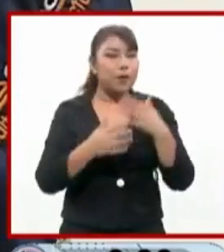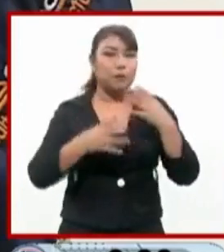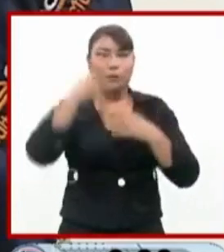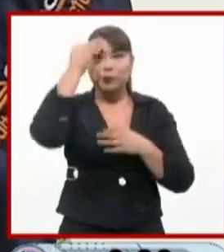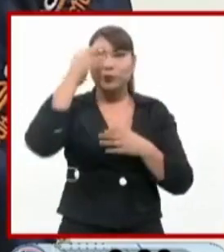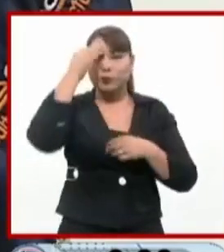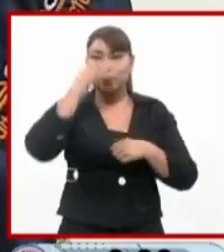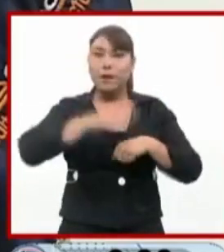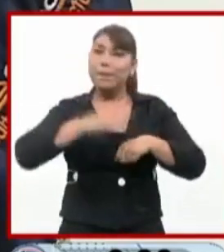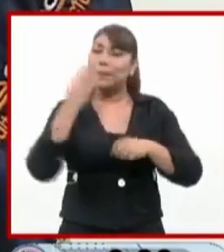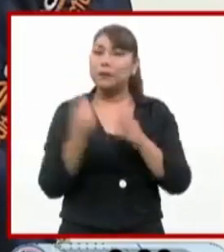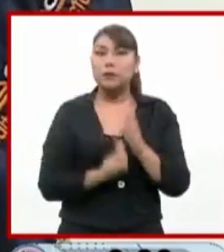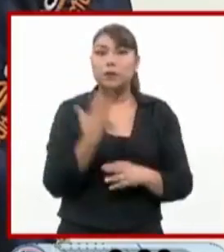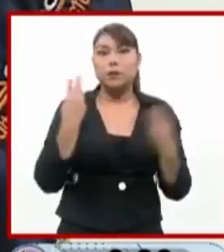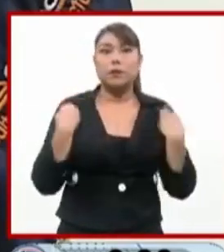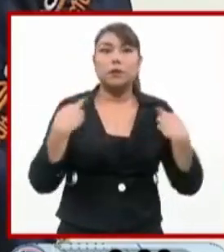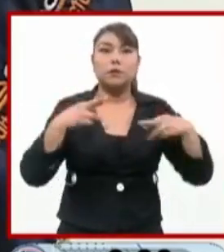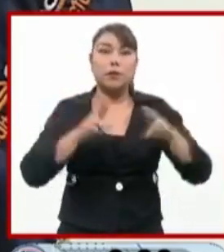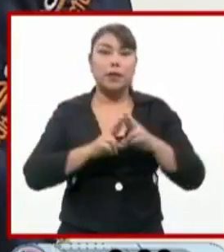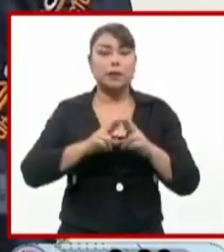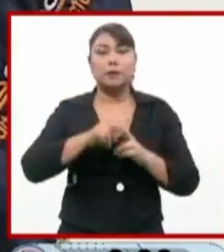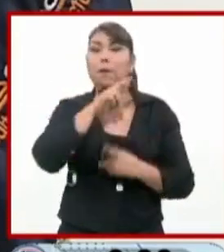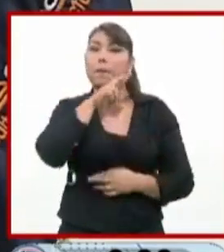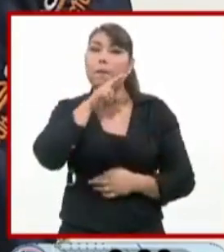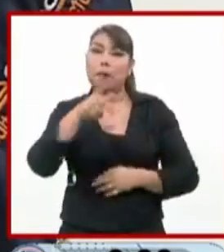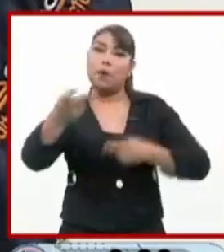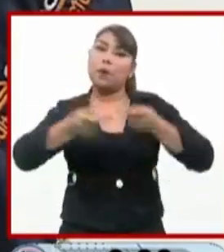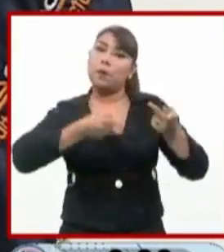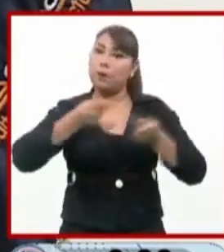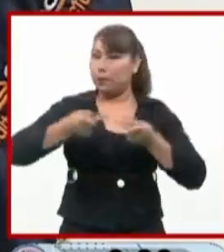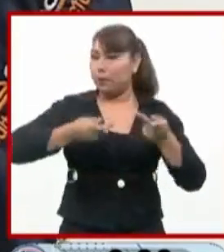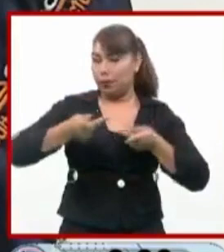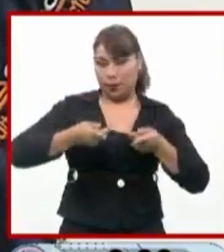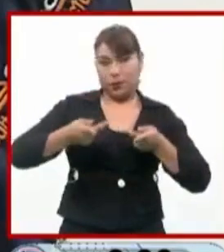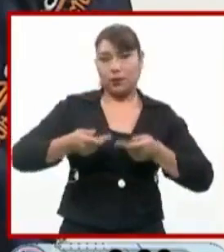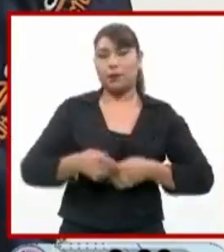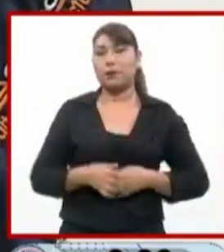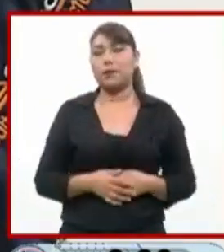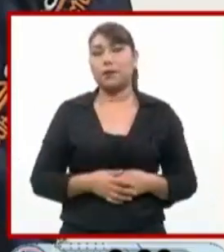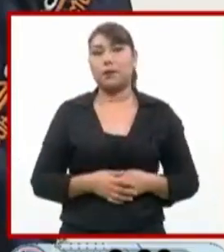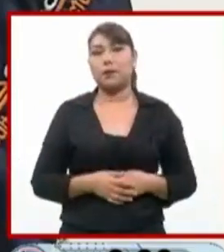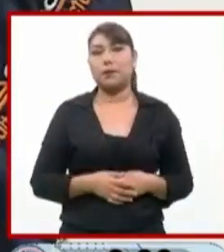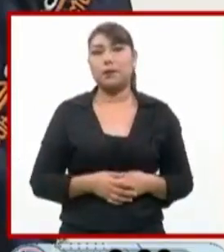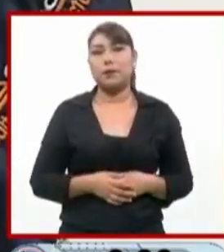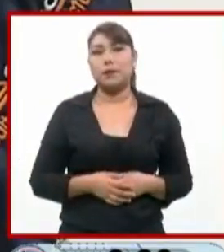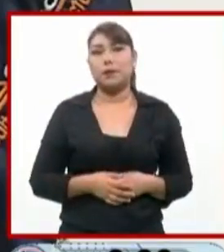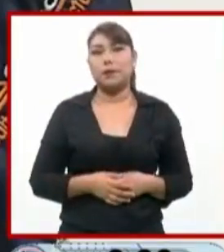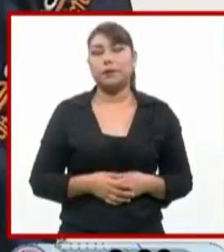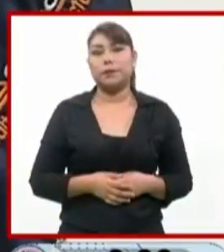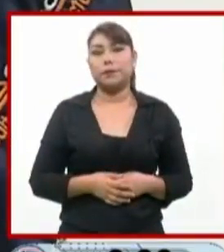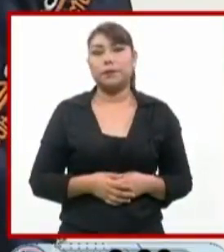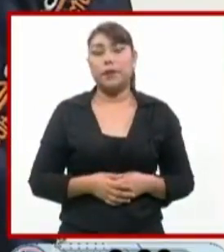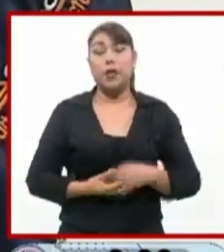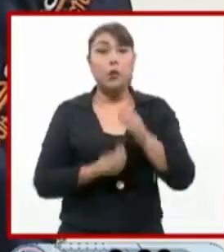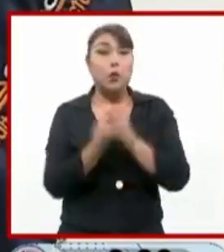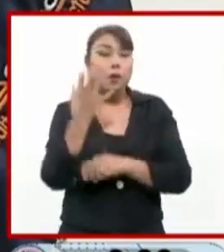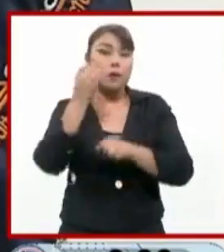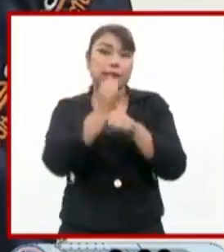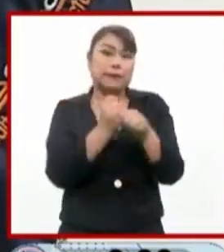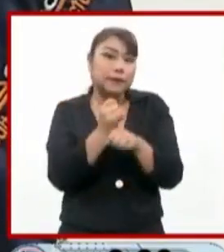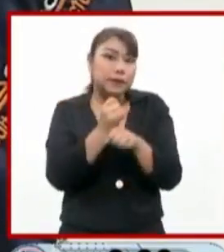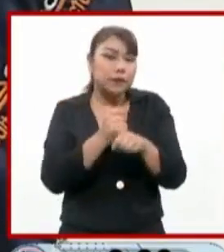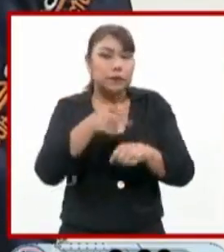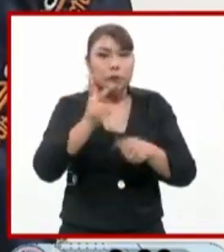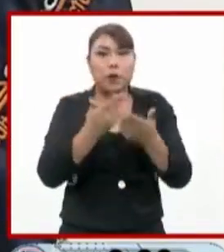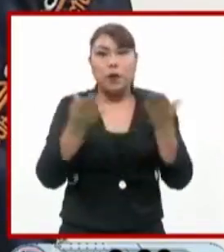prioridad es que los maestros estén cada vez mejores preparados, que las nuevas investigaciones, como es